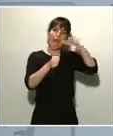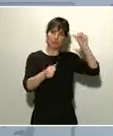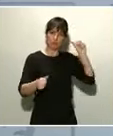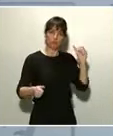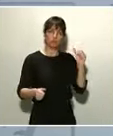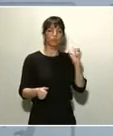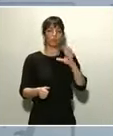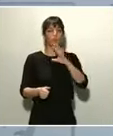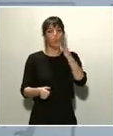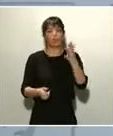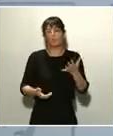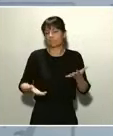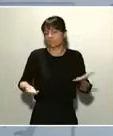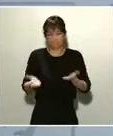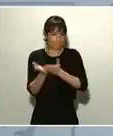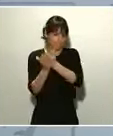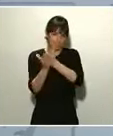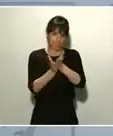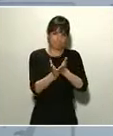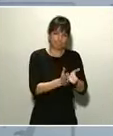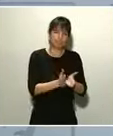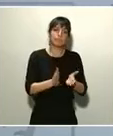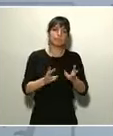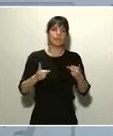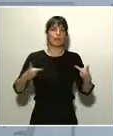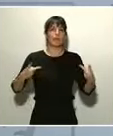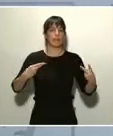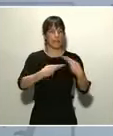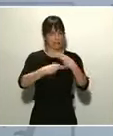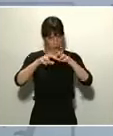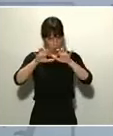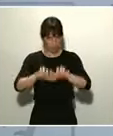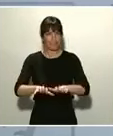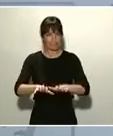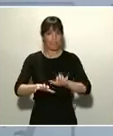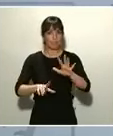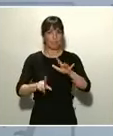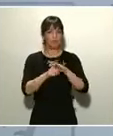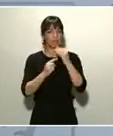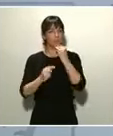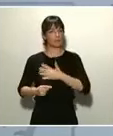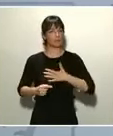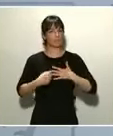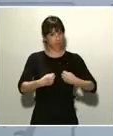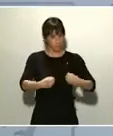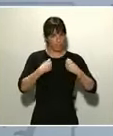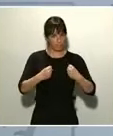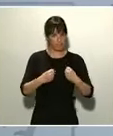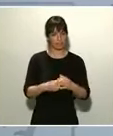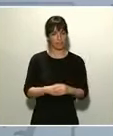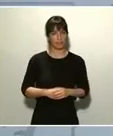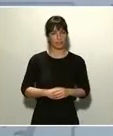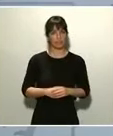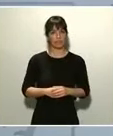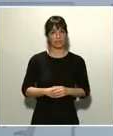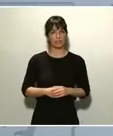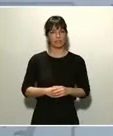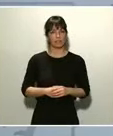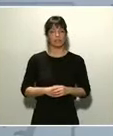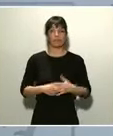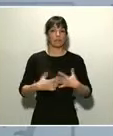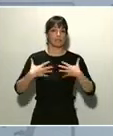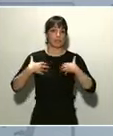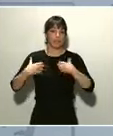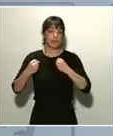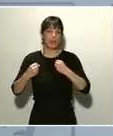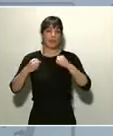múltiples razones, ha sufrido recortes. Pero tenemos un estado del bienestar fuerte en el ámbito de la sanidad, en el ámbito de la educación, en